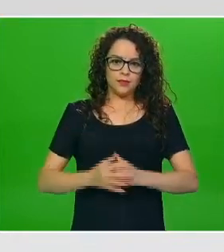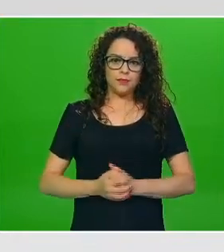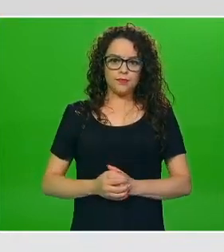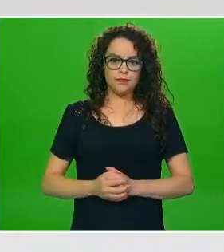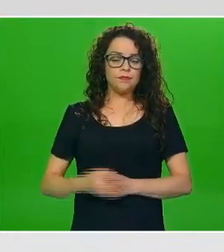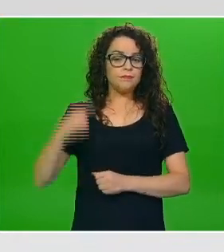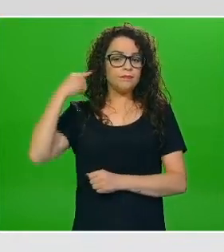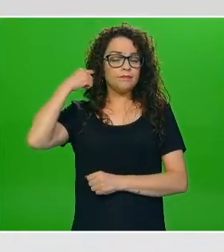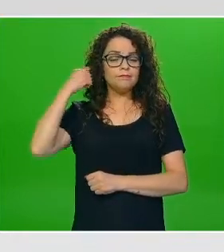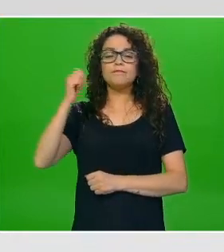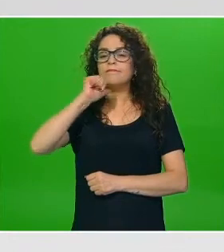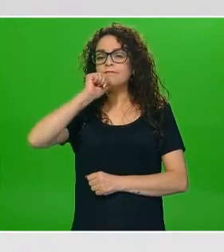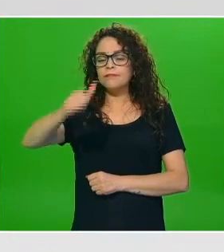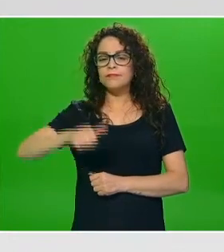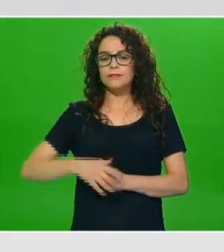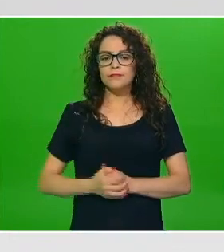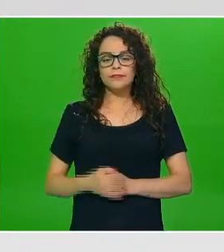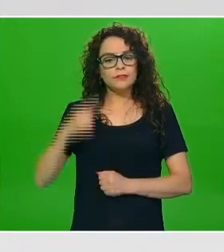yo le